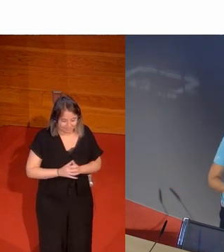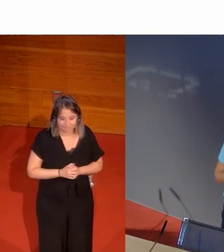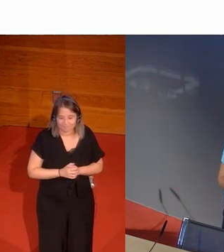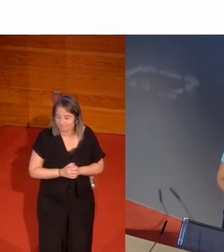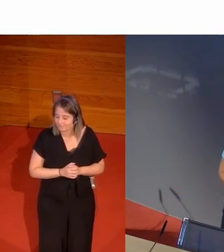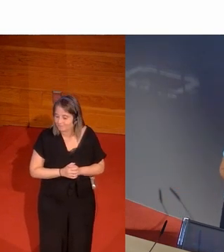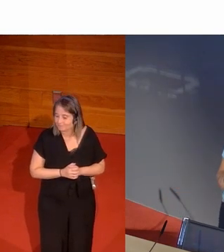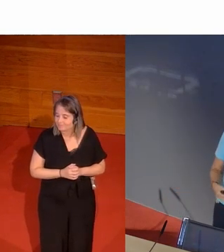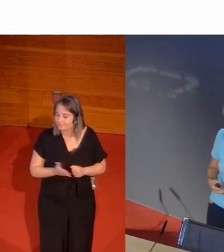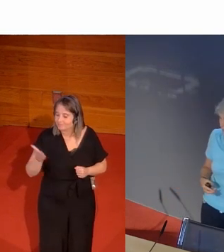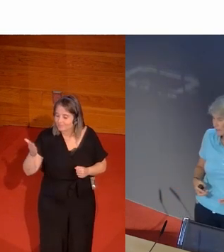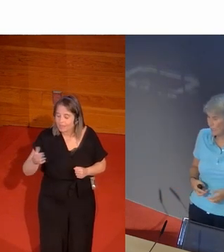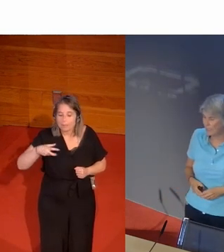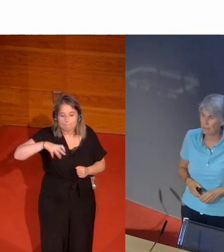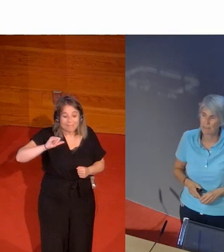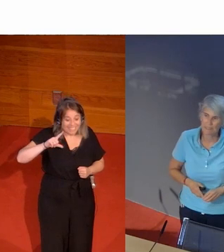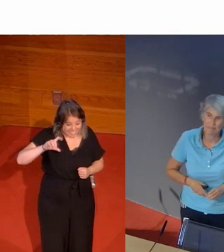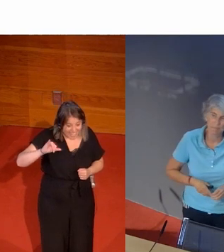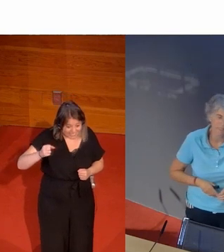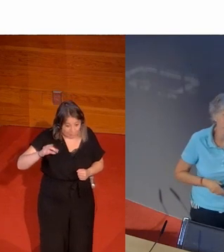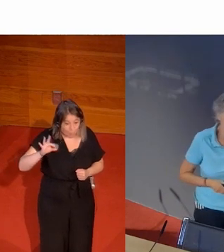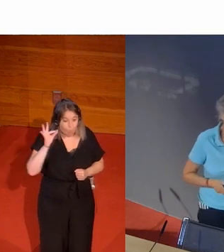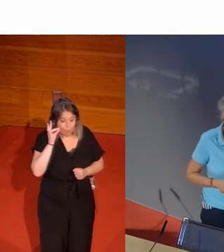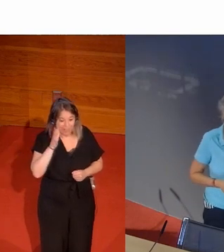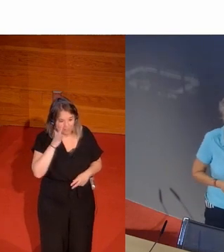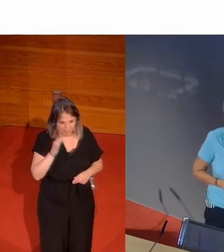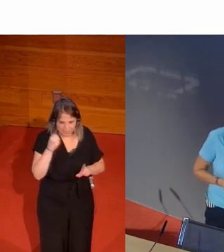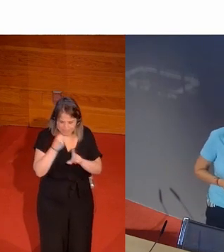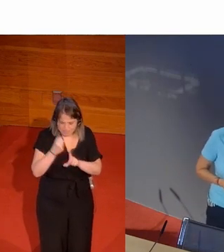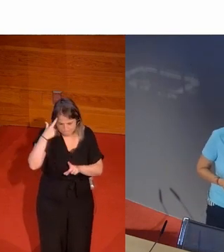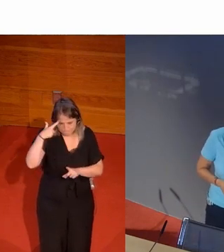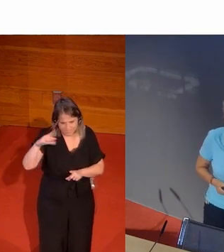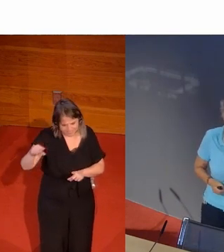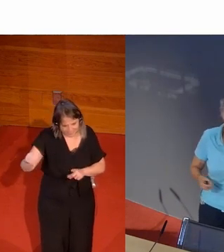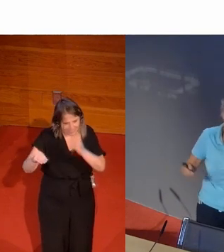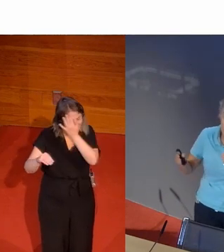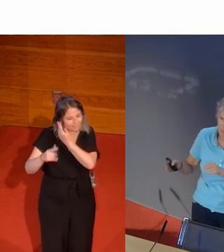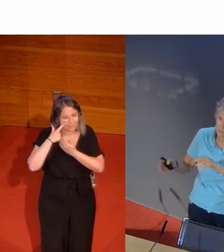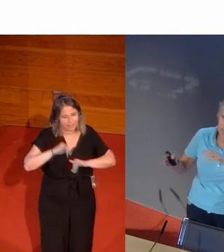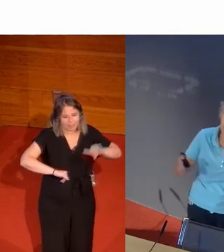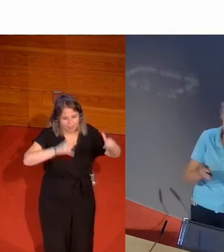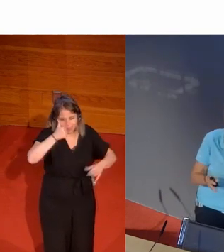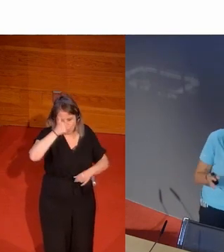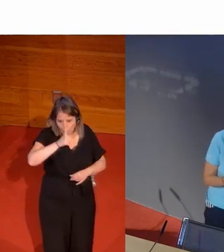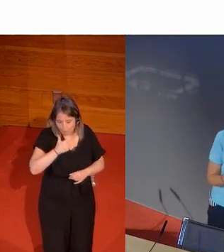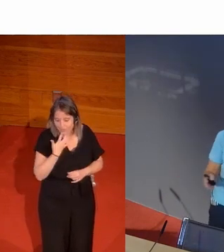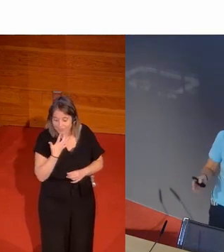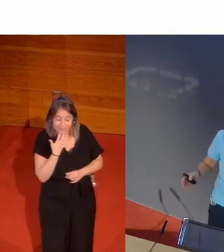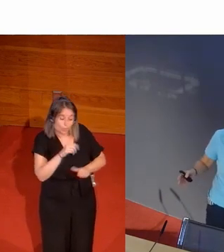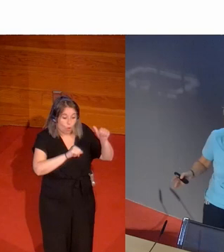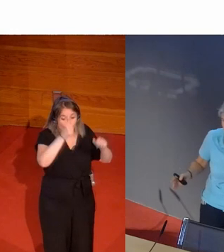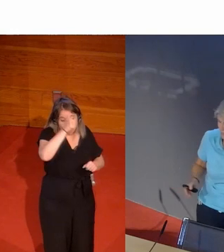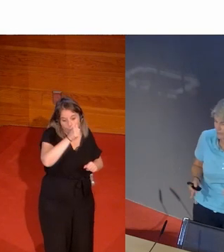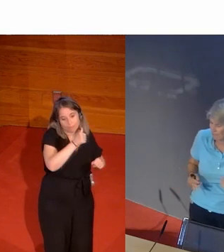Aline Millet insiste insiste insiste y es inteligente y utiliza a los hombres porque aquí si no echamos manos de los hombres